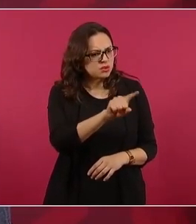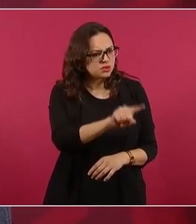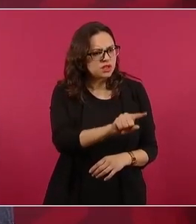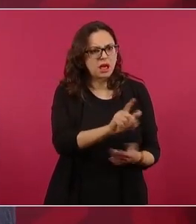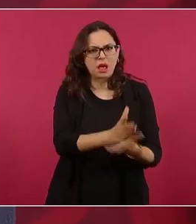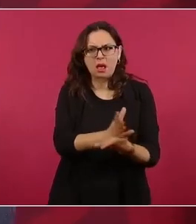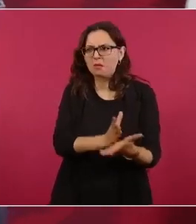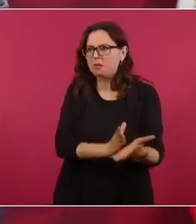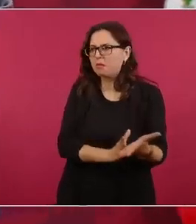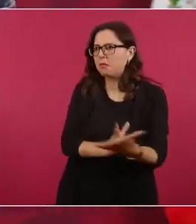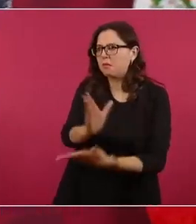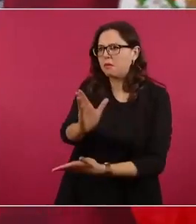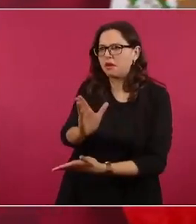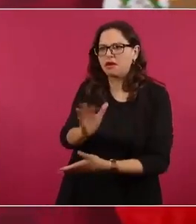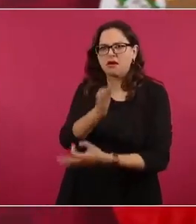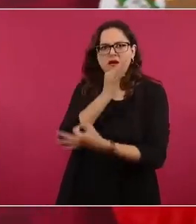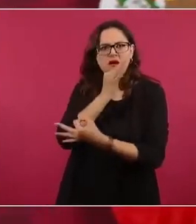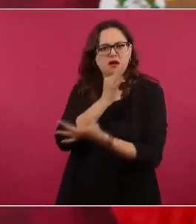electorales porque